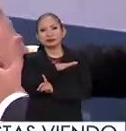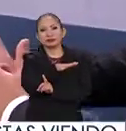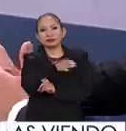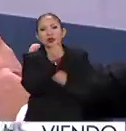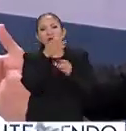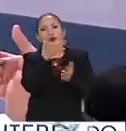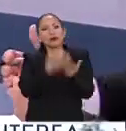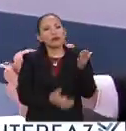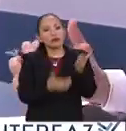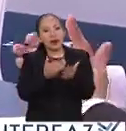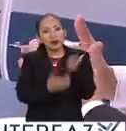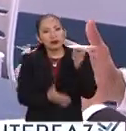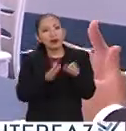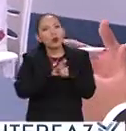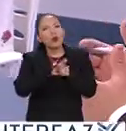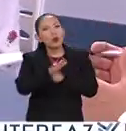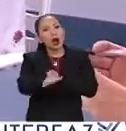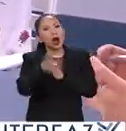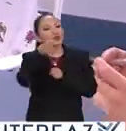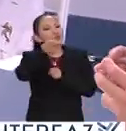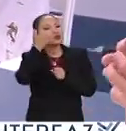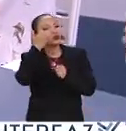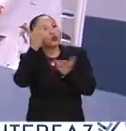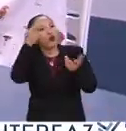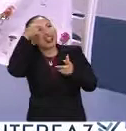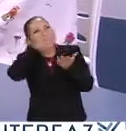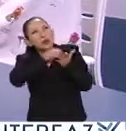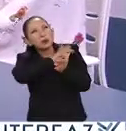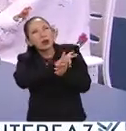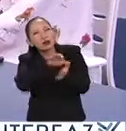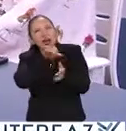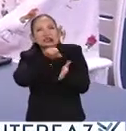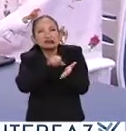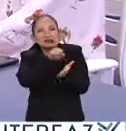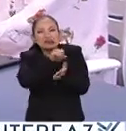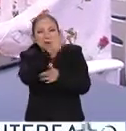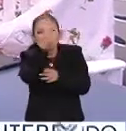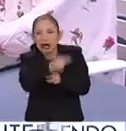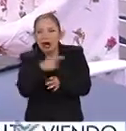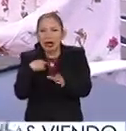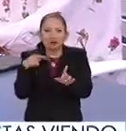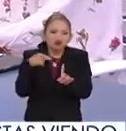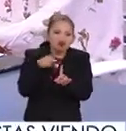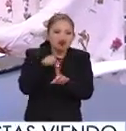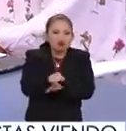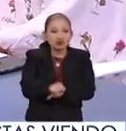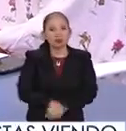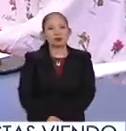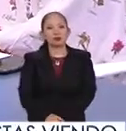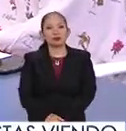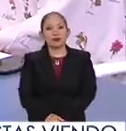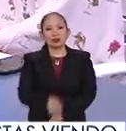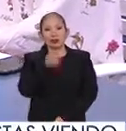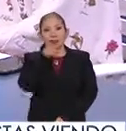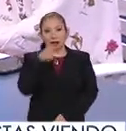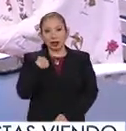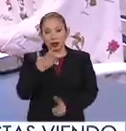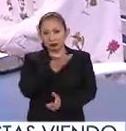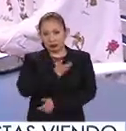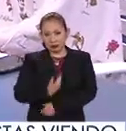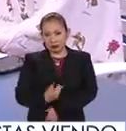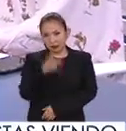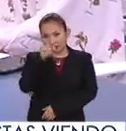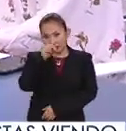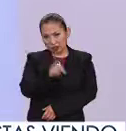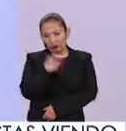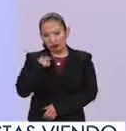¿Cuánto falta? ¿Cuáles son las expectativas que se tienen para poder tener este gran logro? Pues decirles que con la administración del presidente Enrique